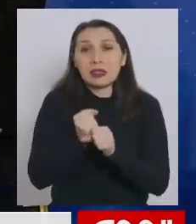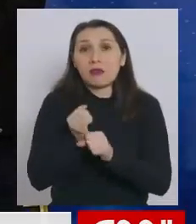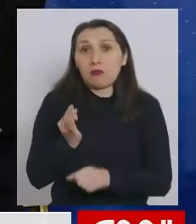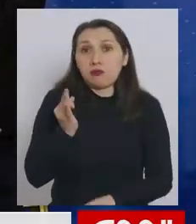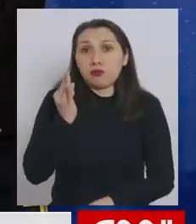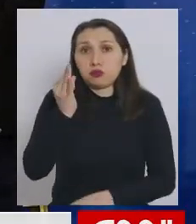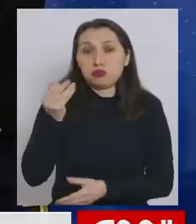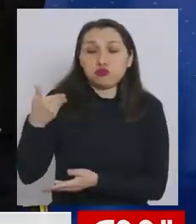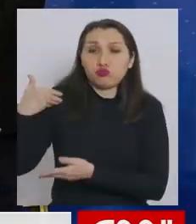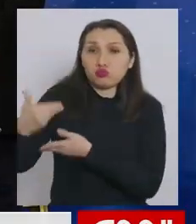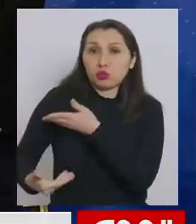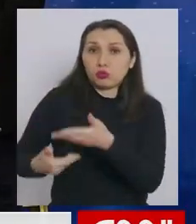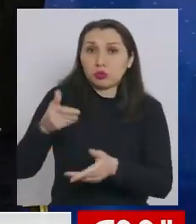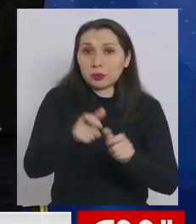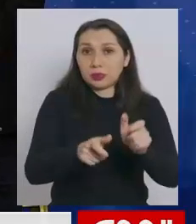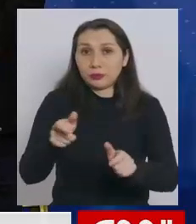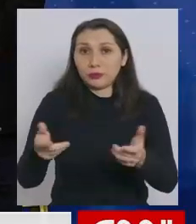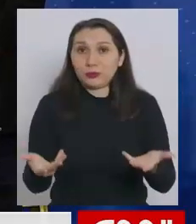generaciones.